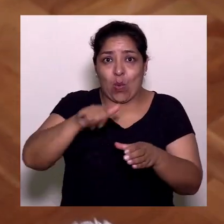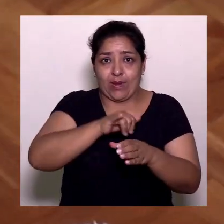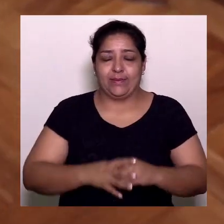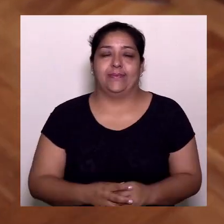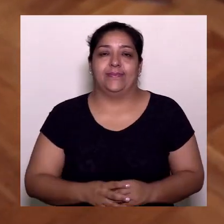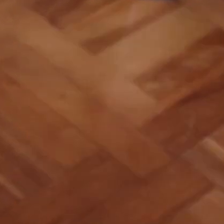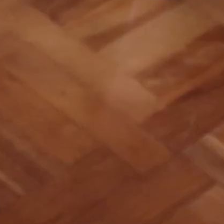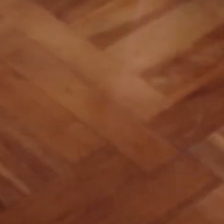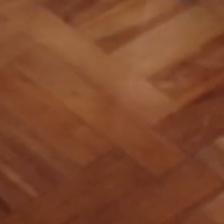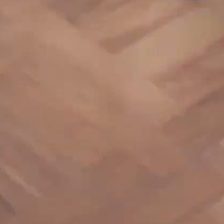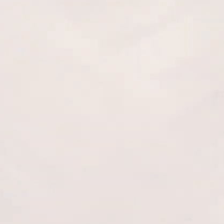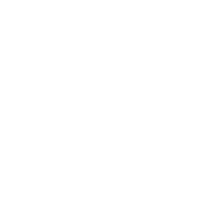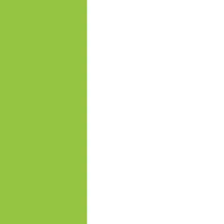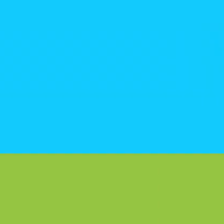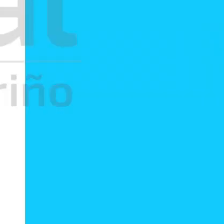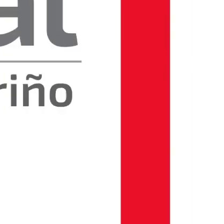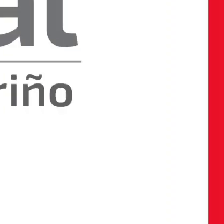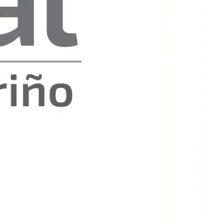Porque Somos Iguales.